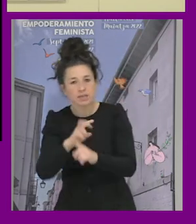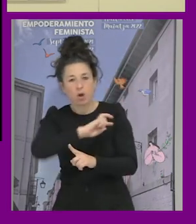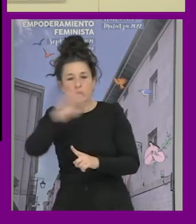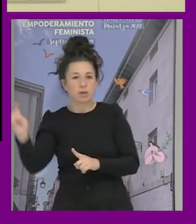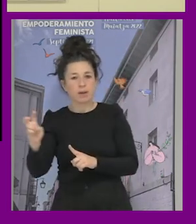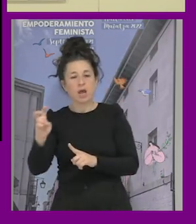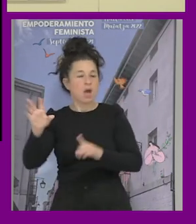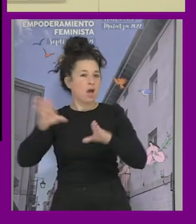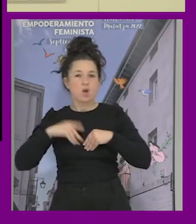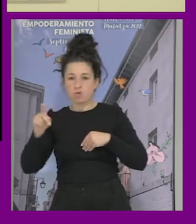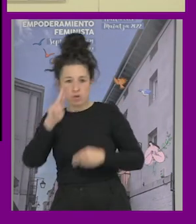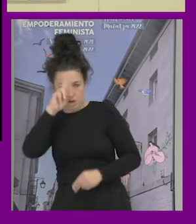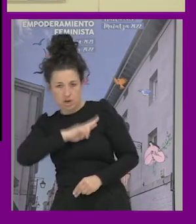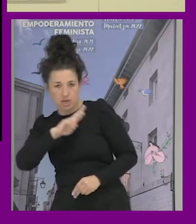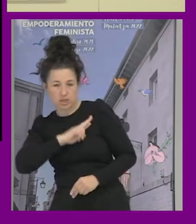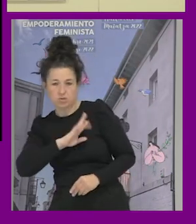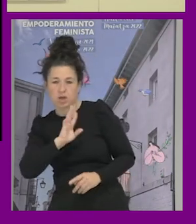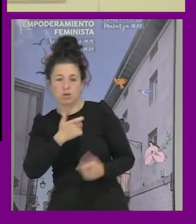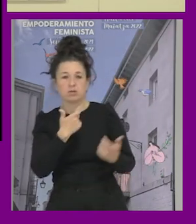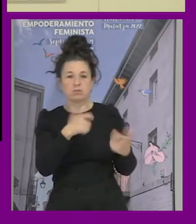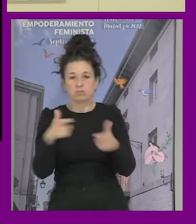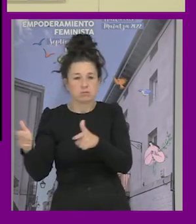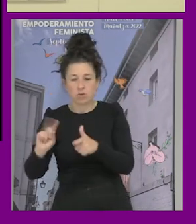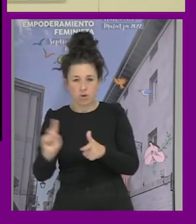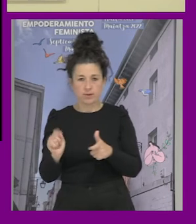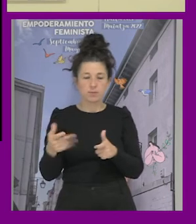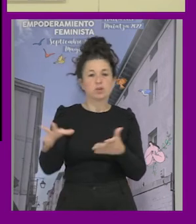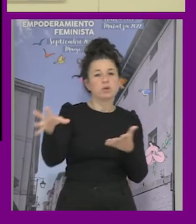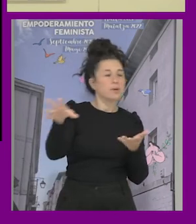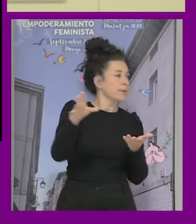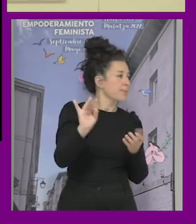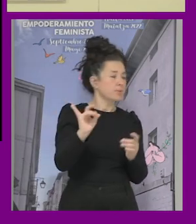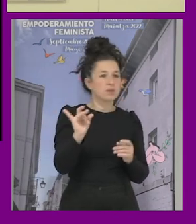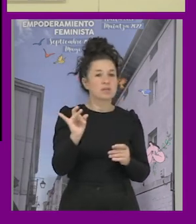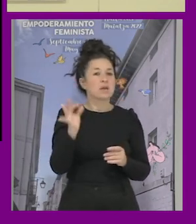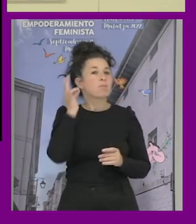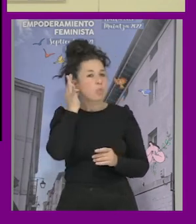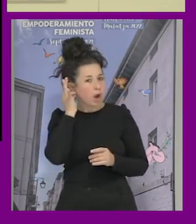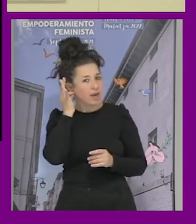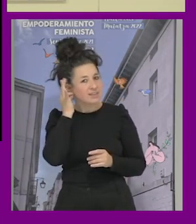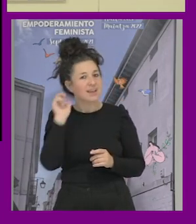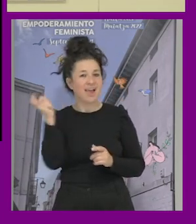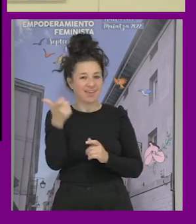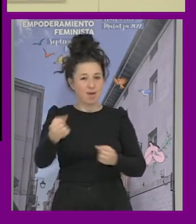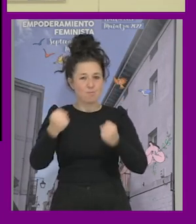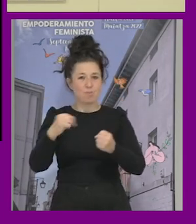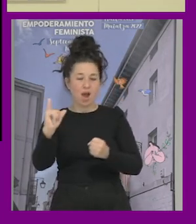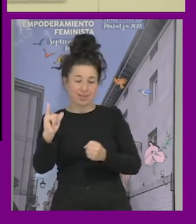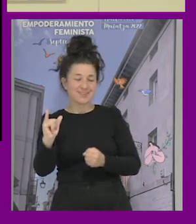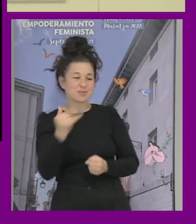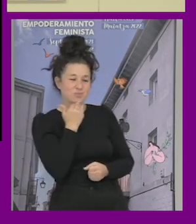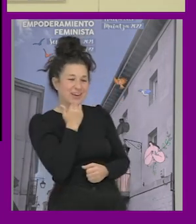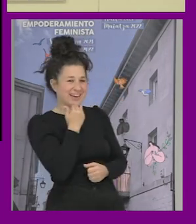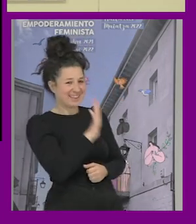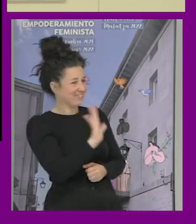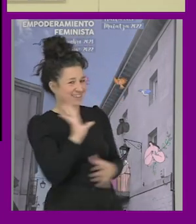vamos a juntarlo todo ¿no? bueno hay que decir que al juntarlo todo las mujeres que tenían una agencia muy potente dijeron que muchas gracias pero que